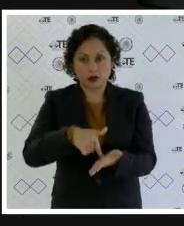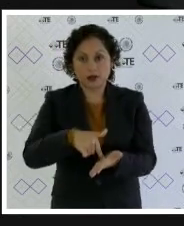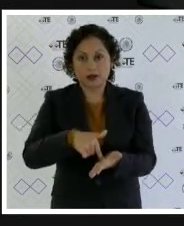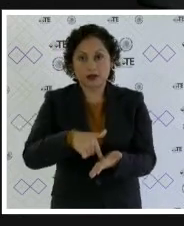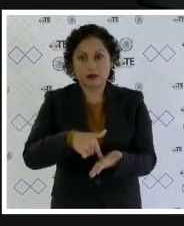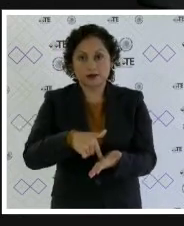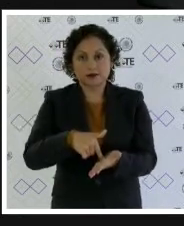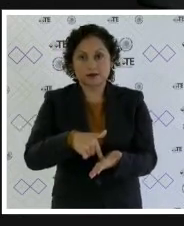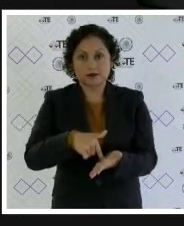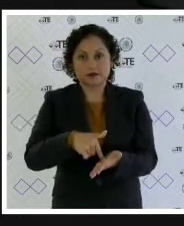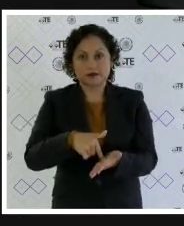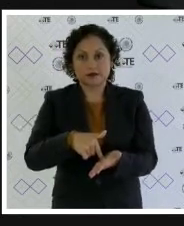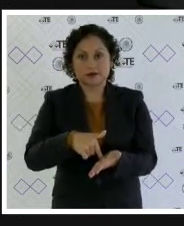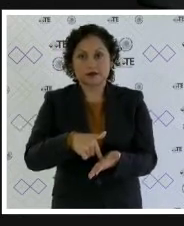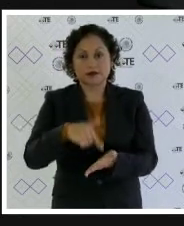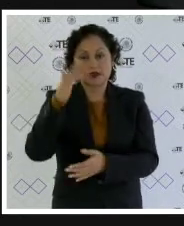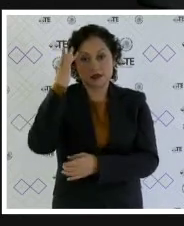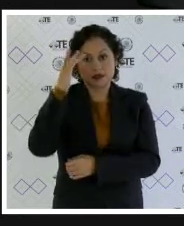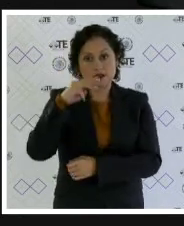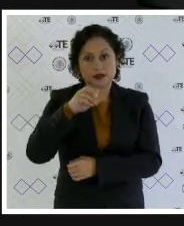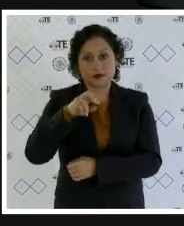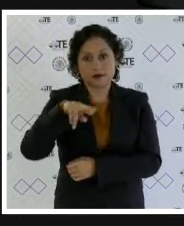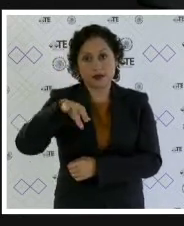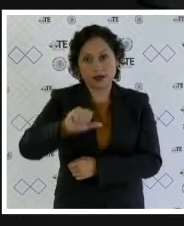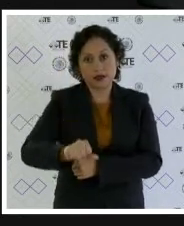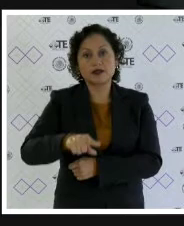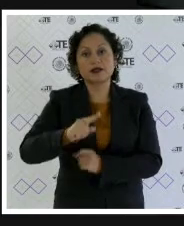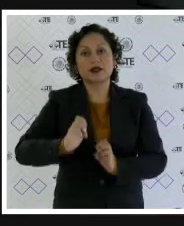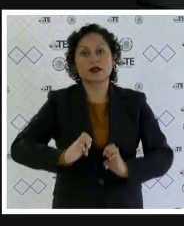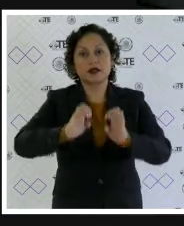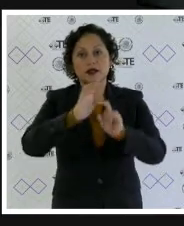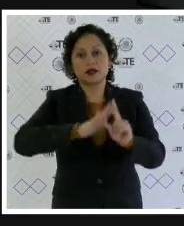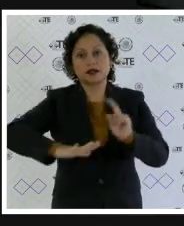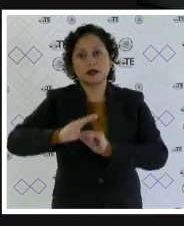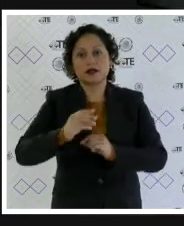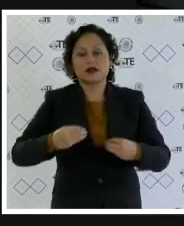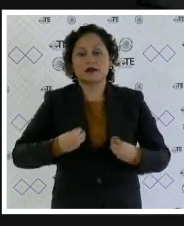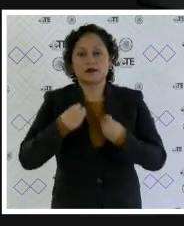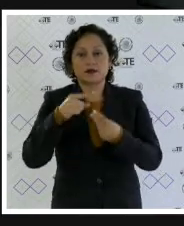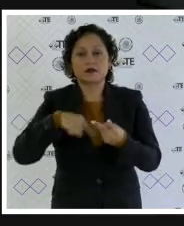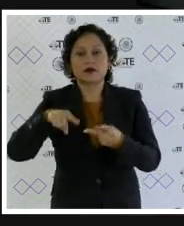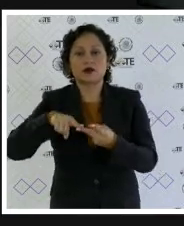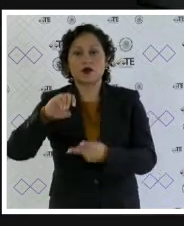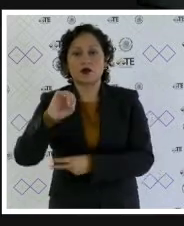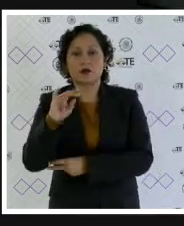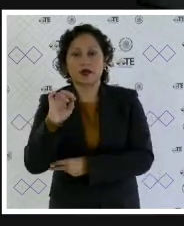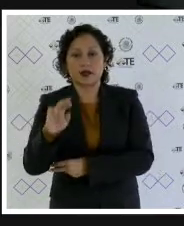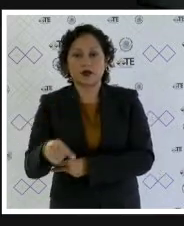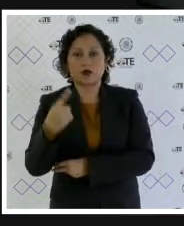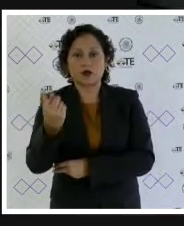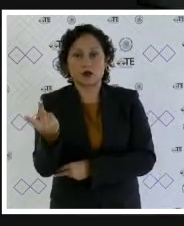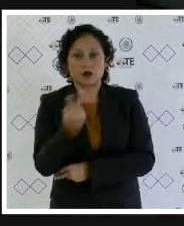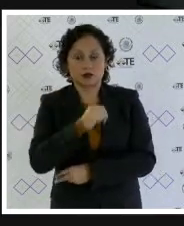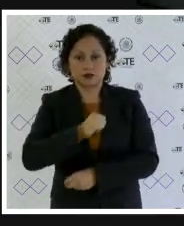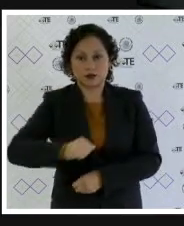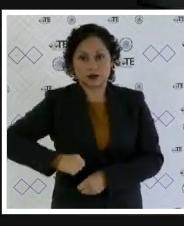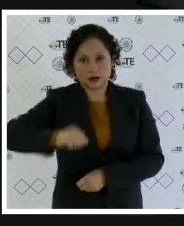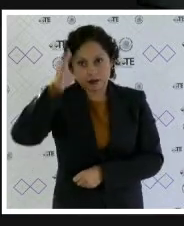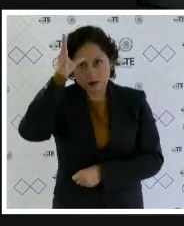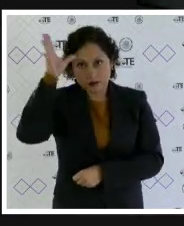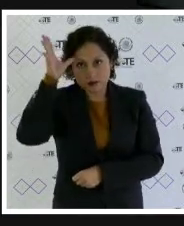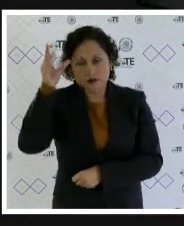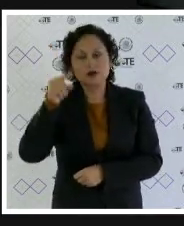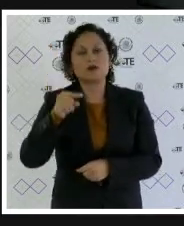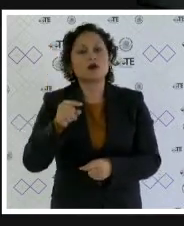territoriales Santa María unidad habitacional y obrera uno de la demarcación Cuauhtémoc ello de conformidad con las razones